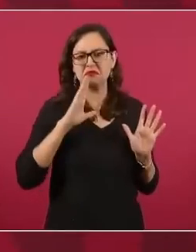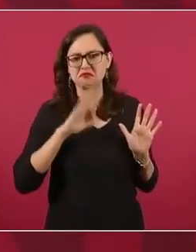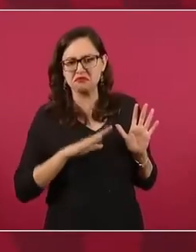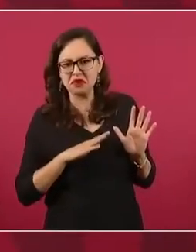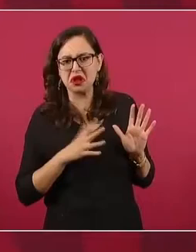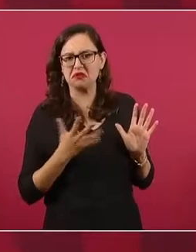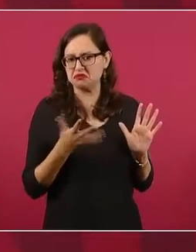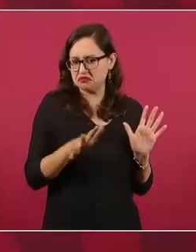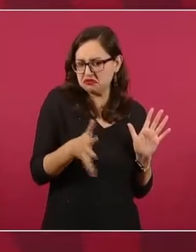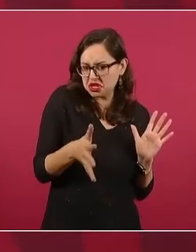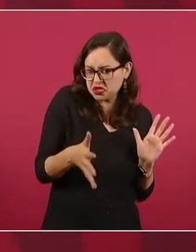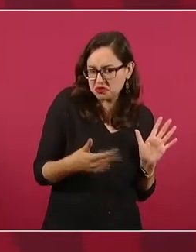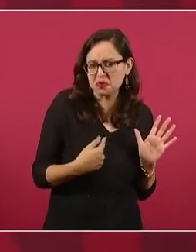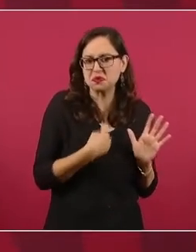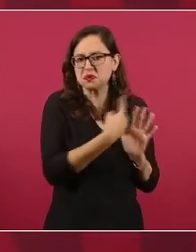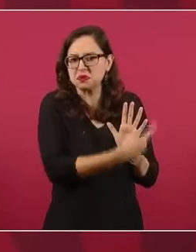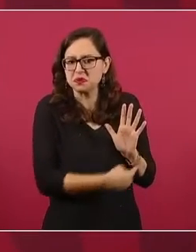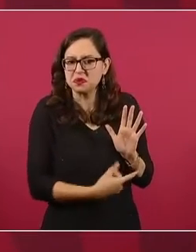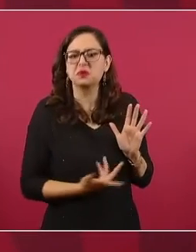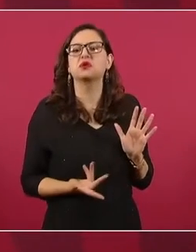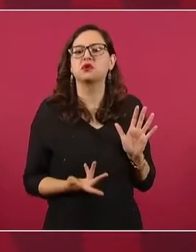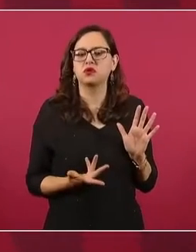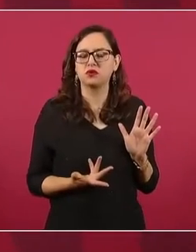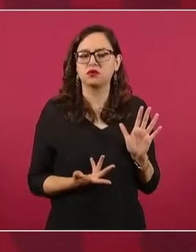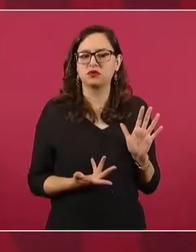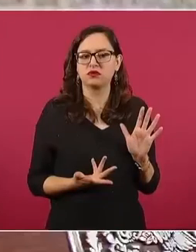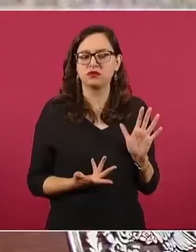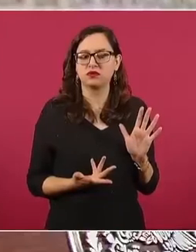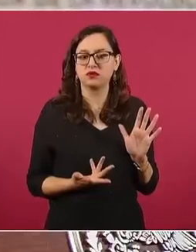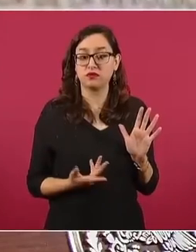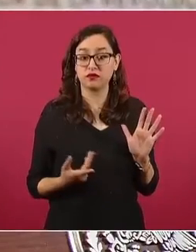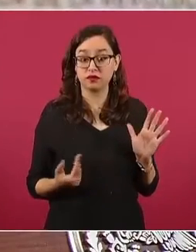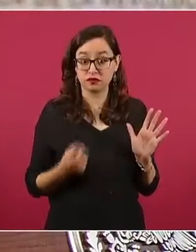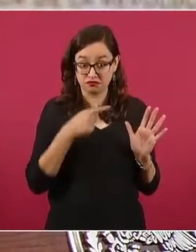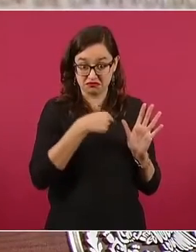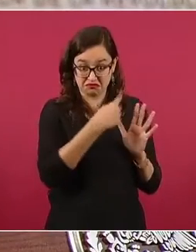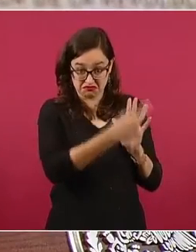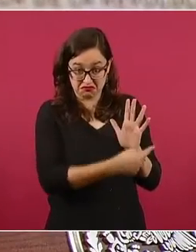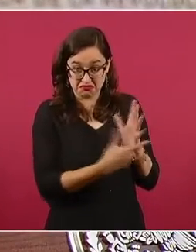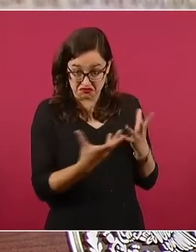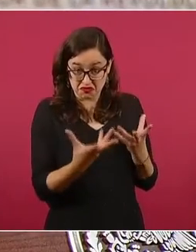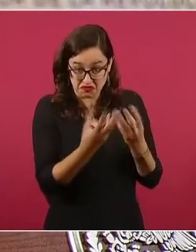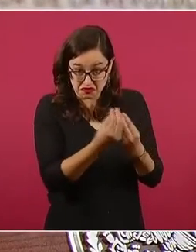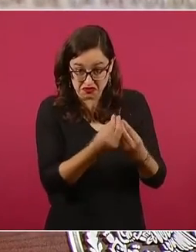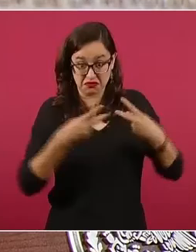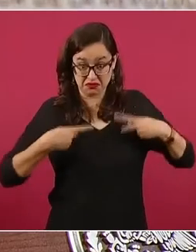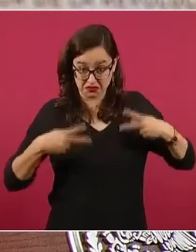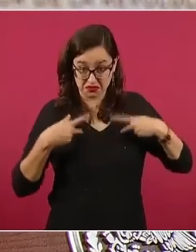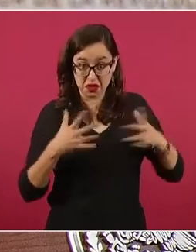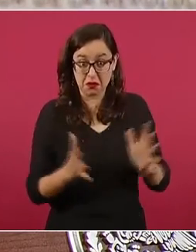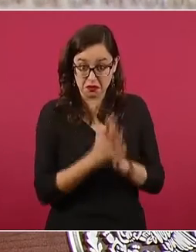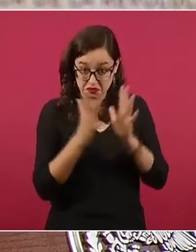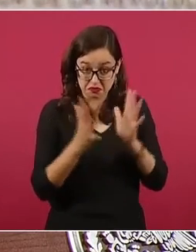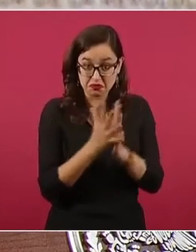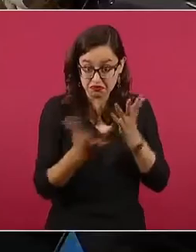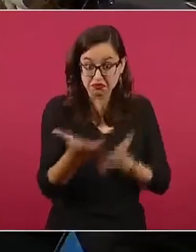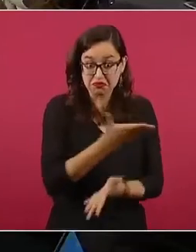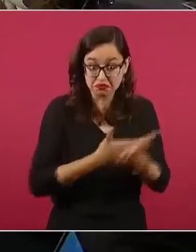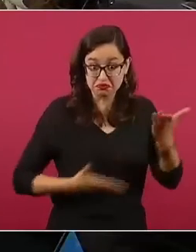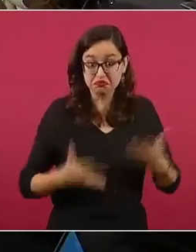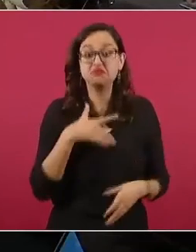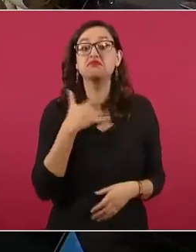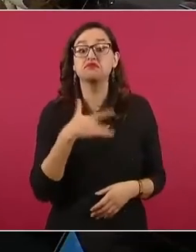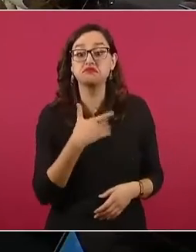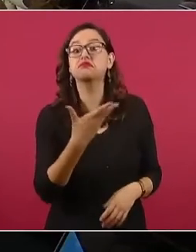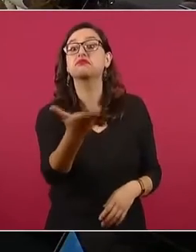Buena, mala, regular. Luego, ¿está cercano a la gente? ¿Lo considera cercano a la